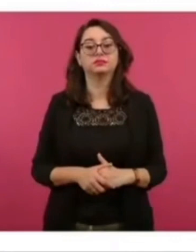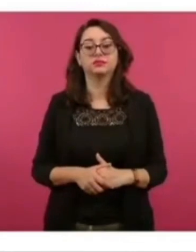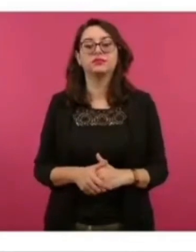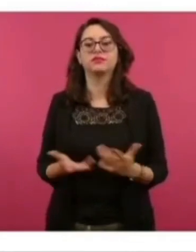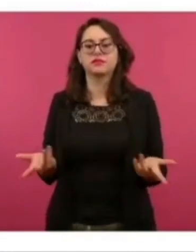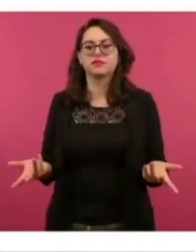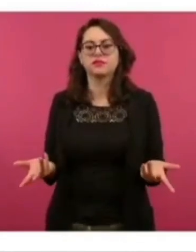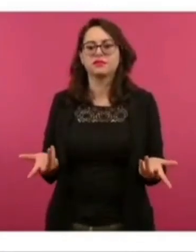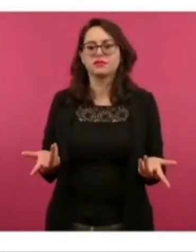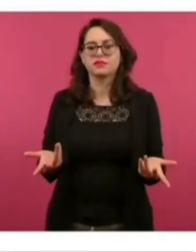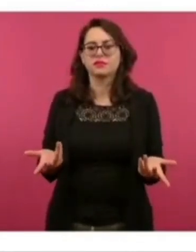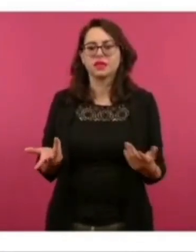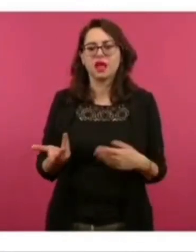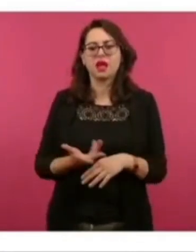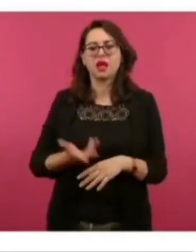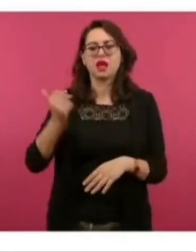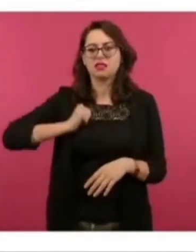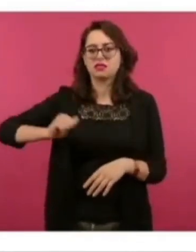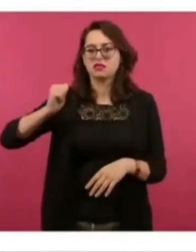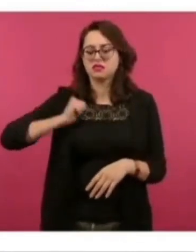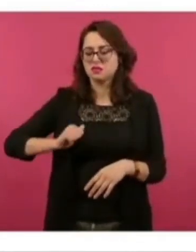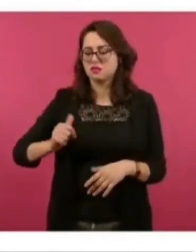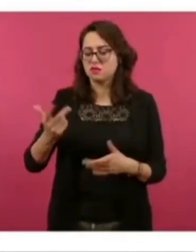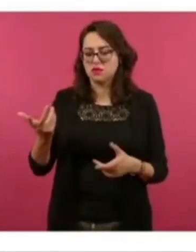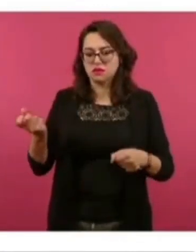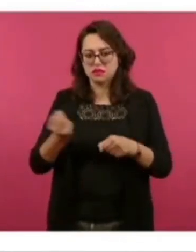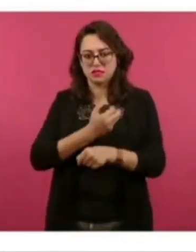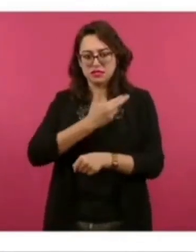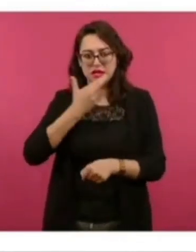de programación de presupuesto?